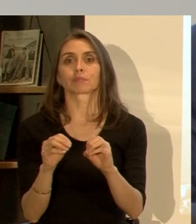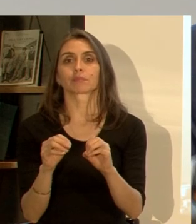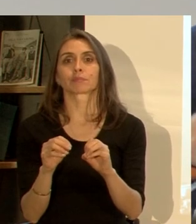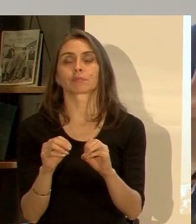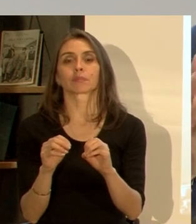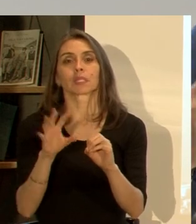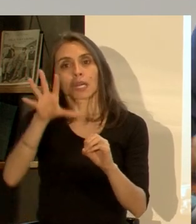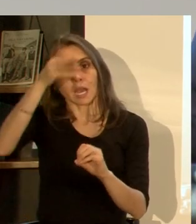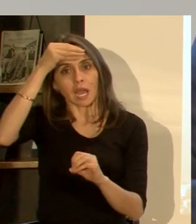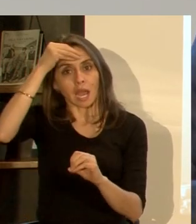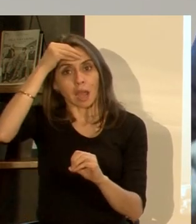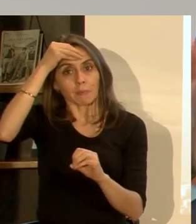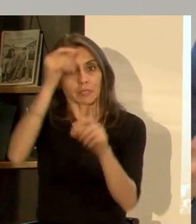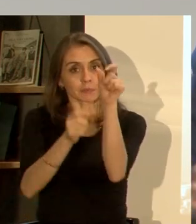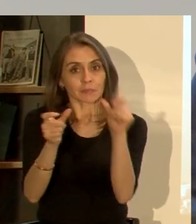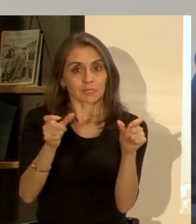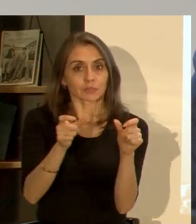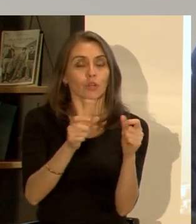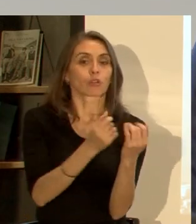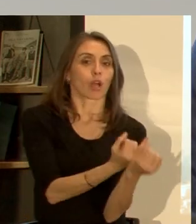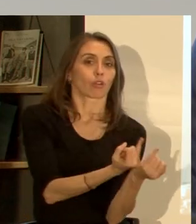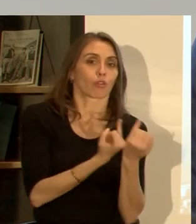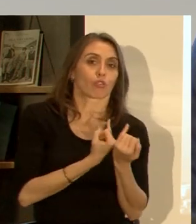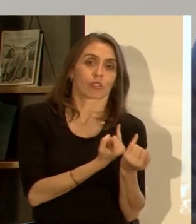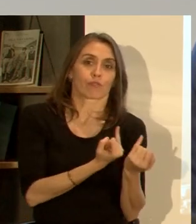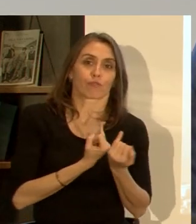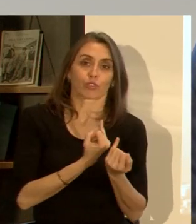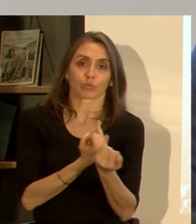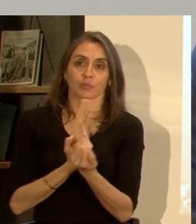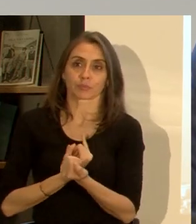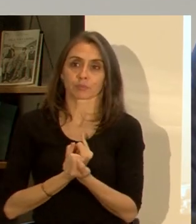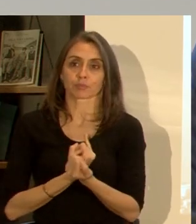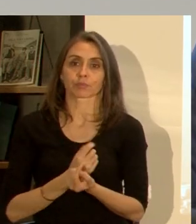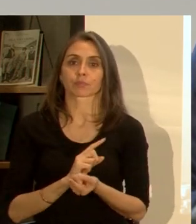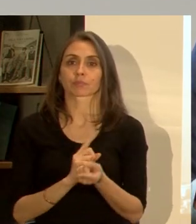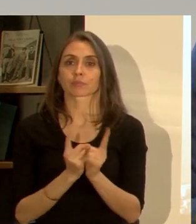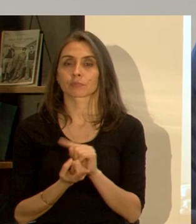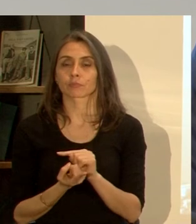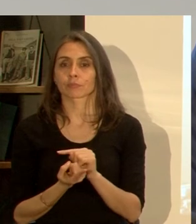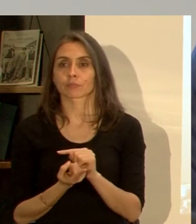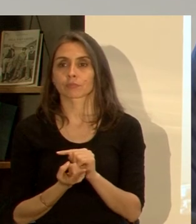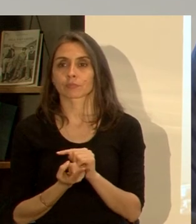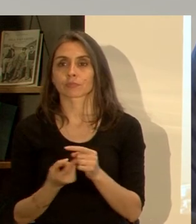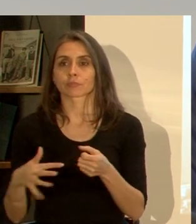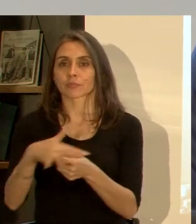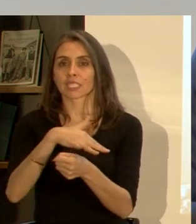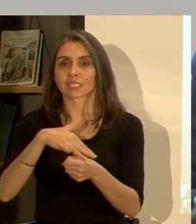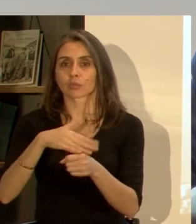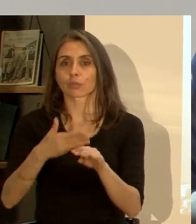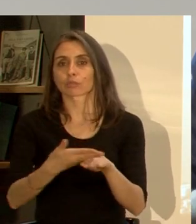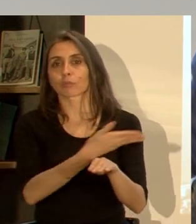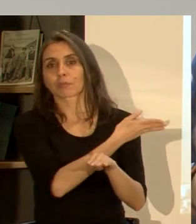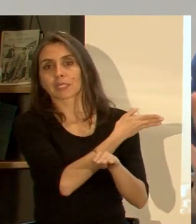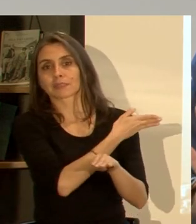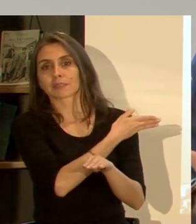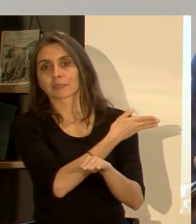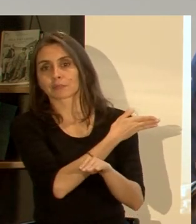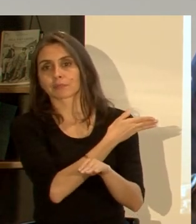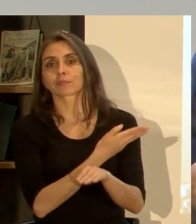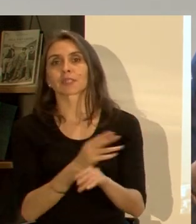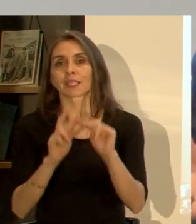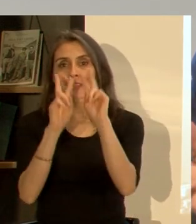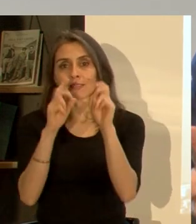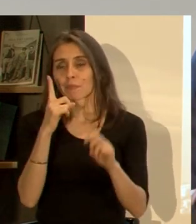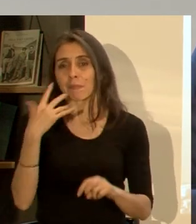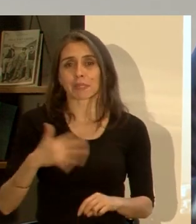el alfabetismo informado termine siendo una una situación del pasado y básicamente los